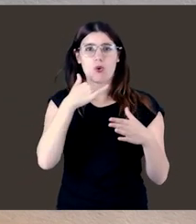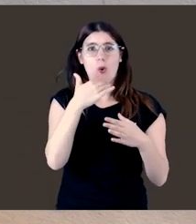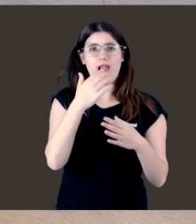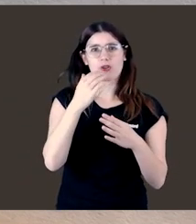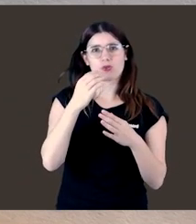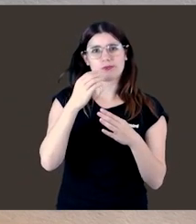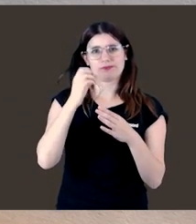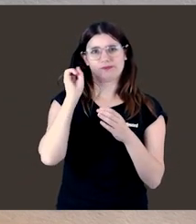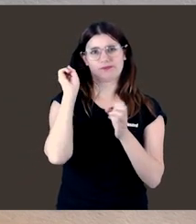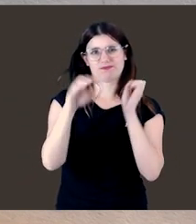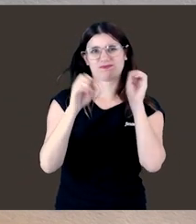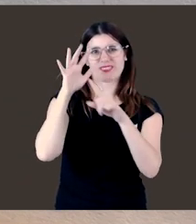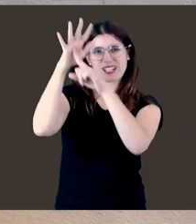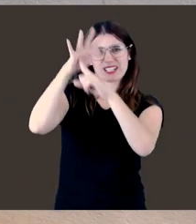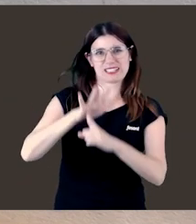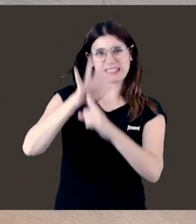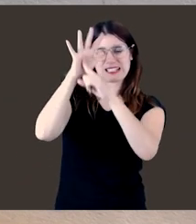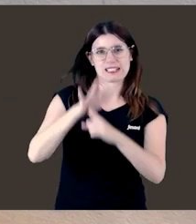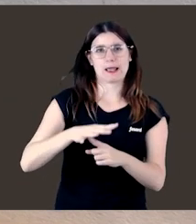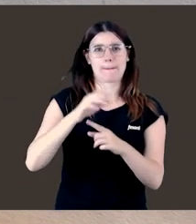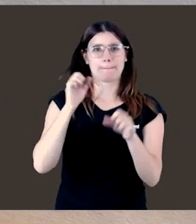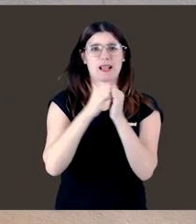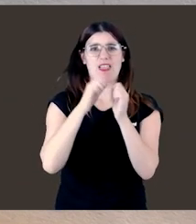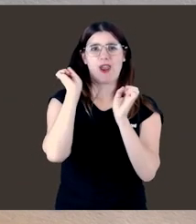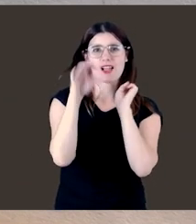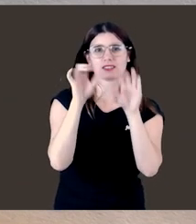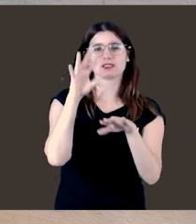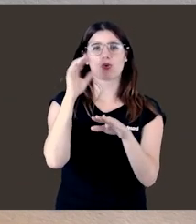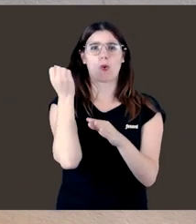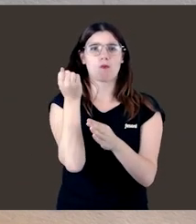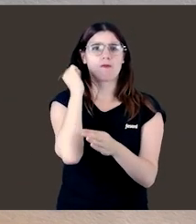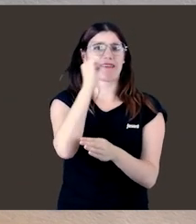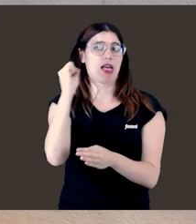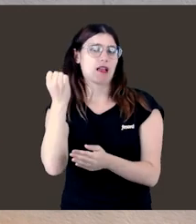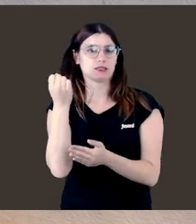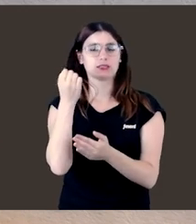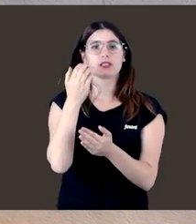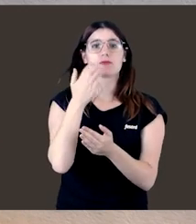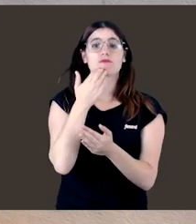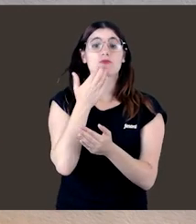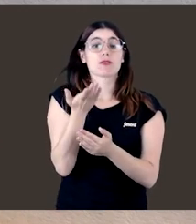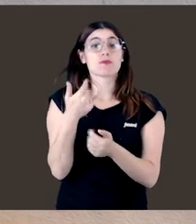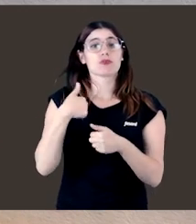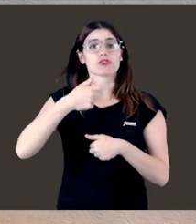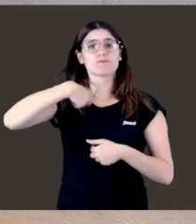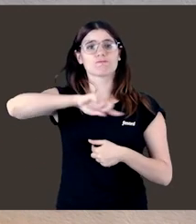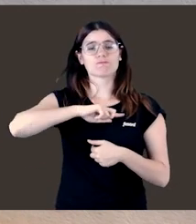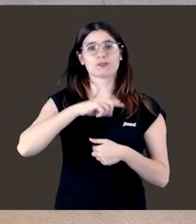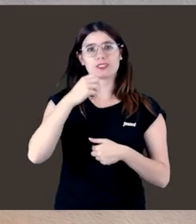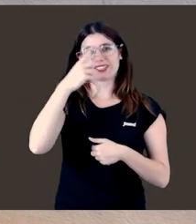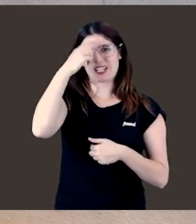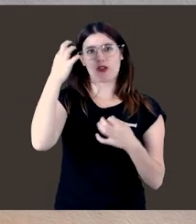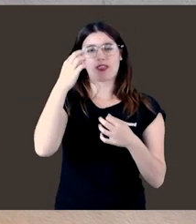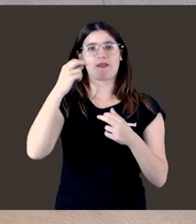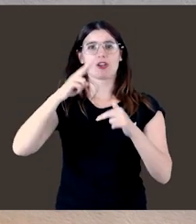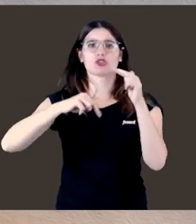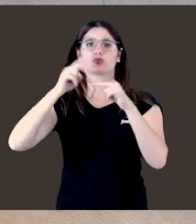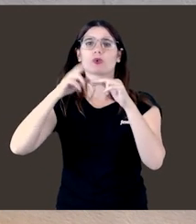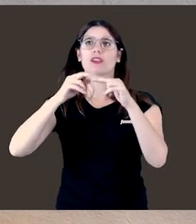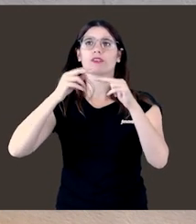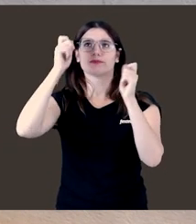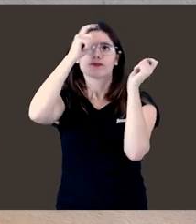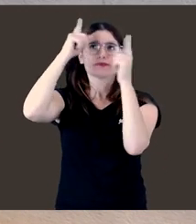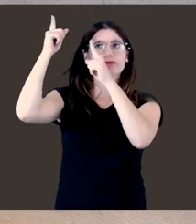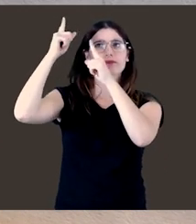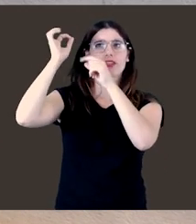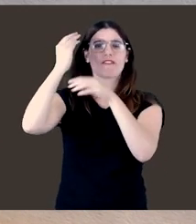fueron lapidadas, ¿no? Entonces me parece que hay que construir nuestras